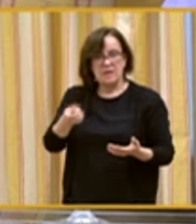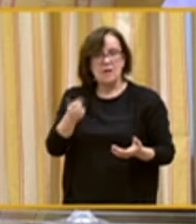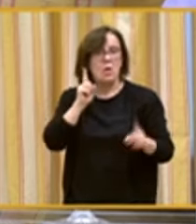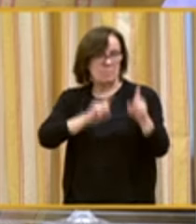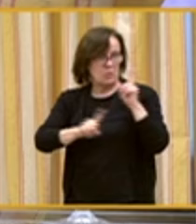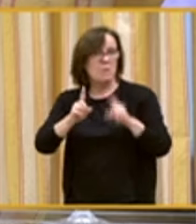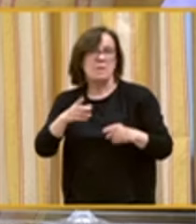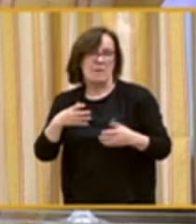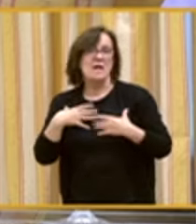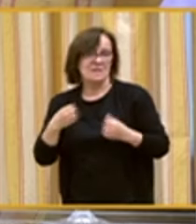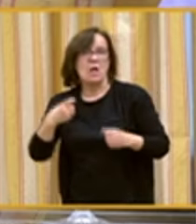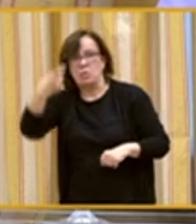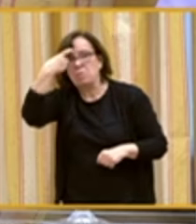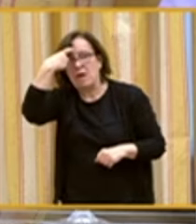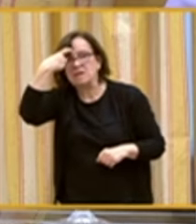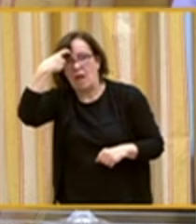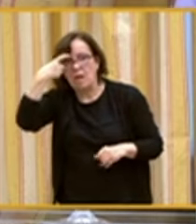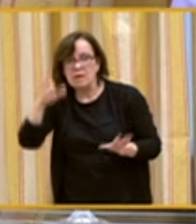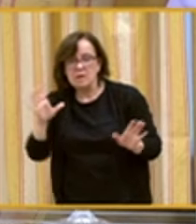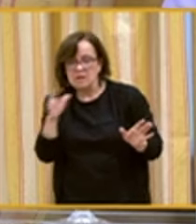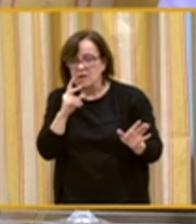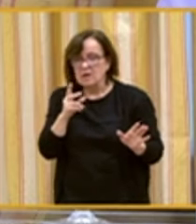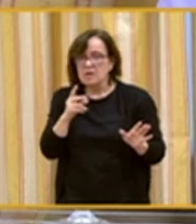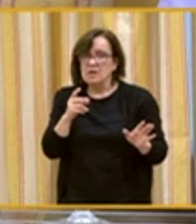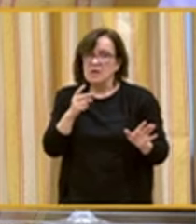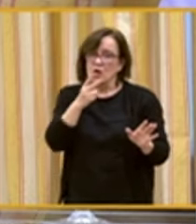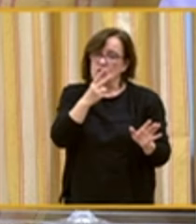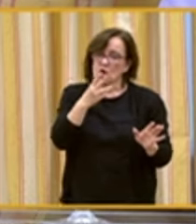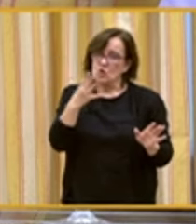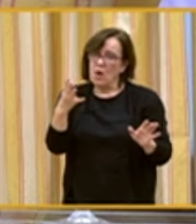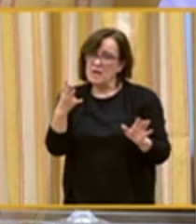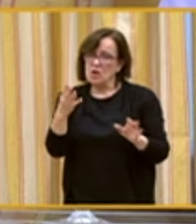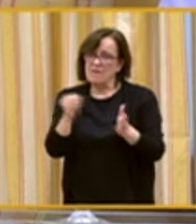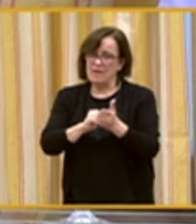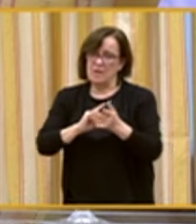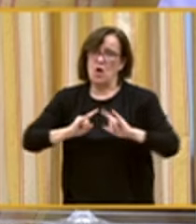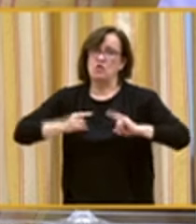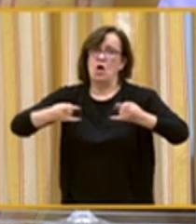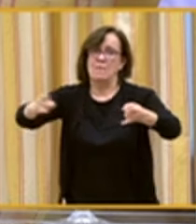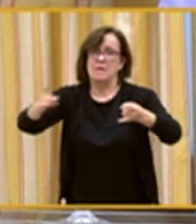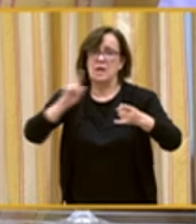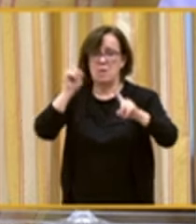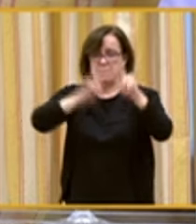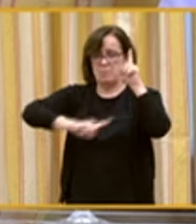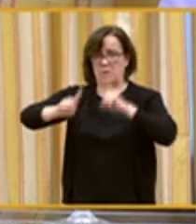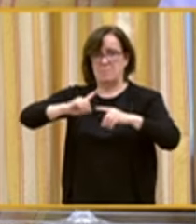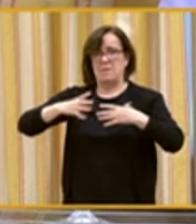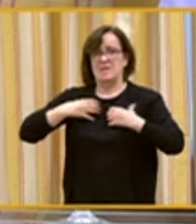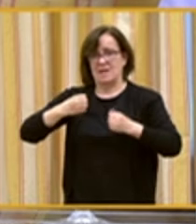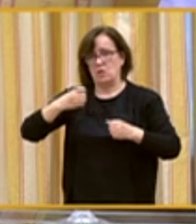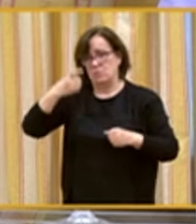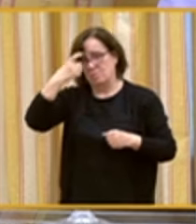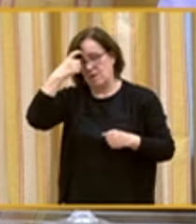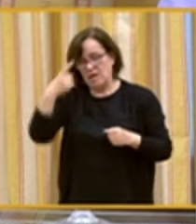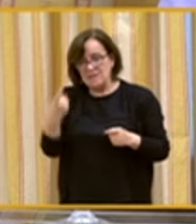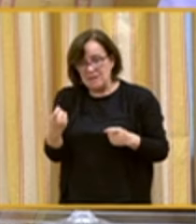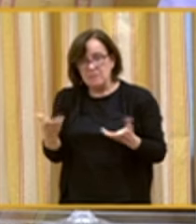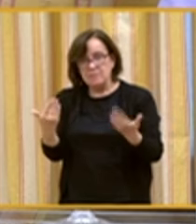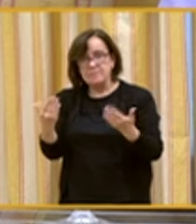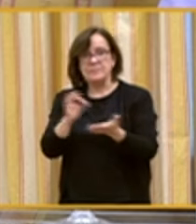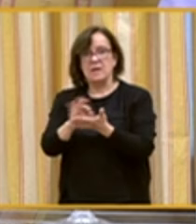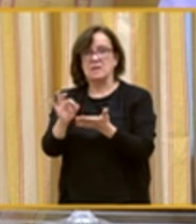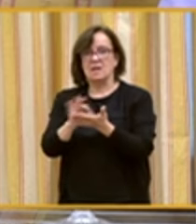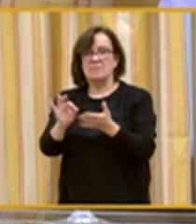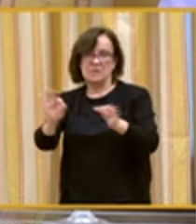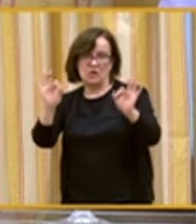problemas de salud mental. Tenemos entre dos y cuatro veces más probabilidad de tener problemas de salud mental. Necesitamos servicios